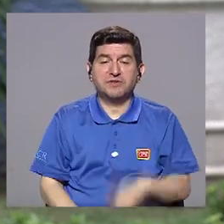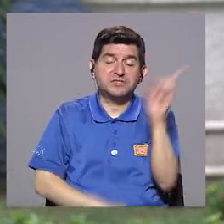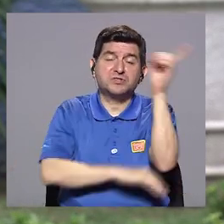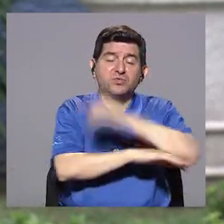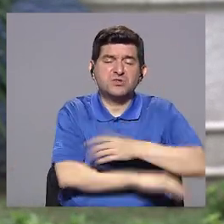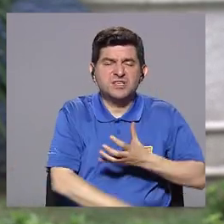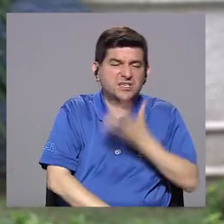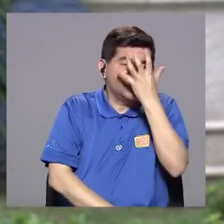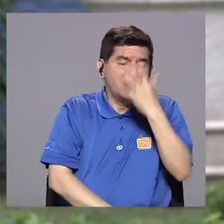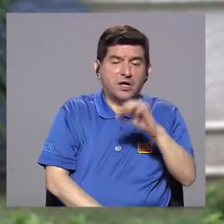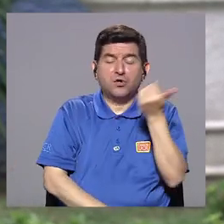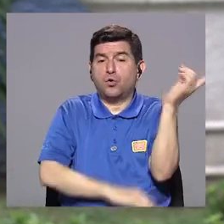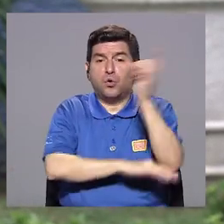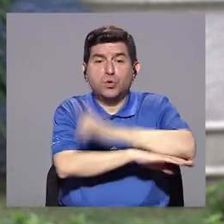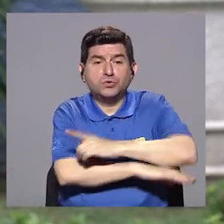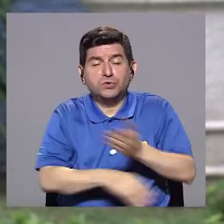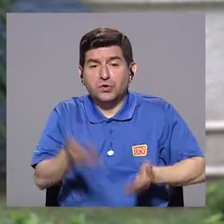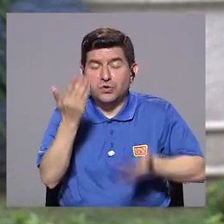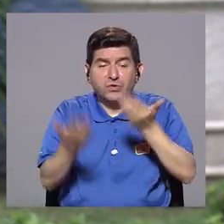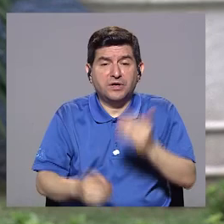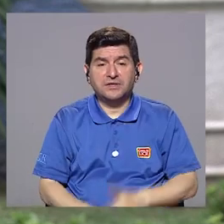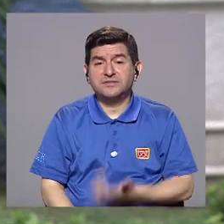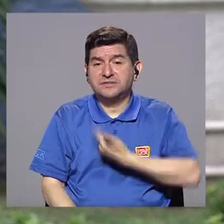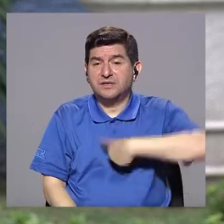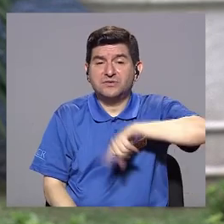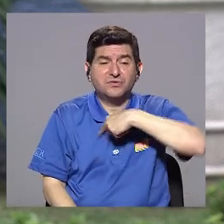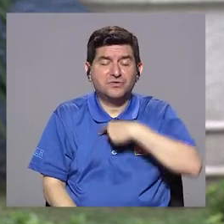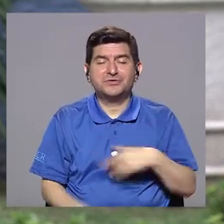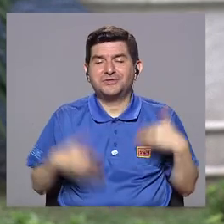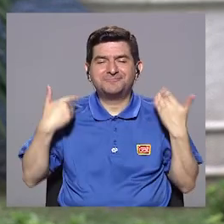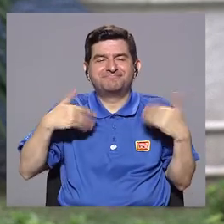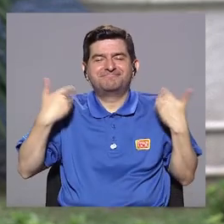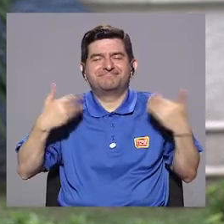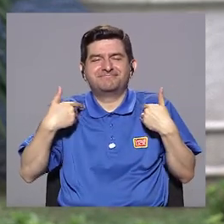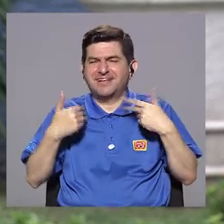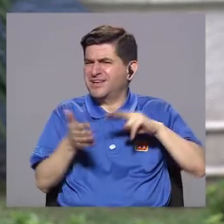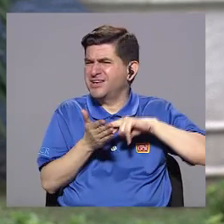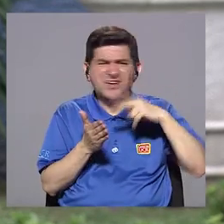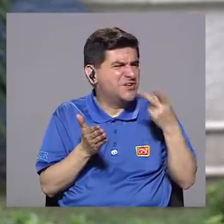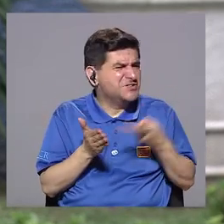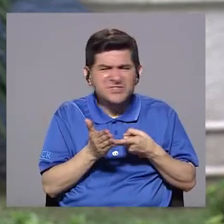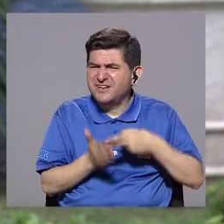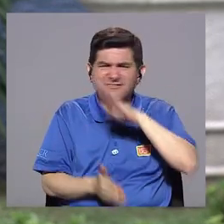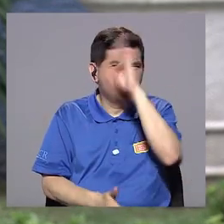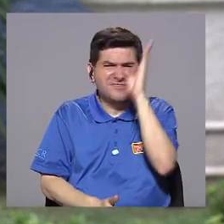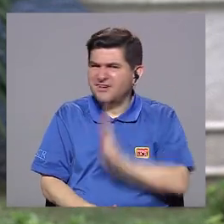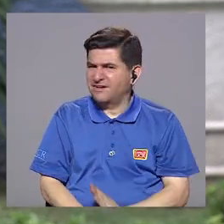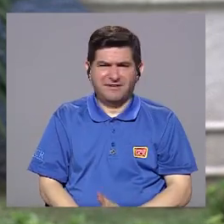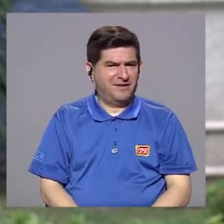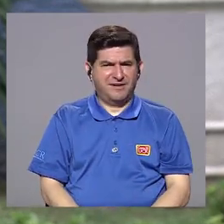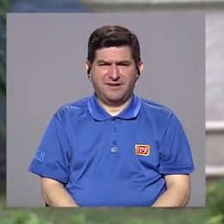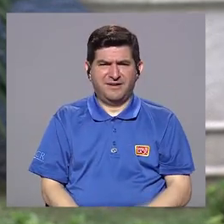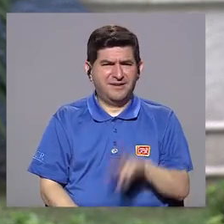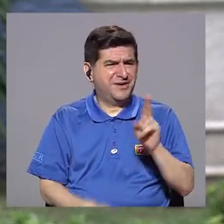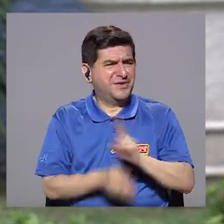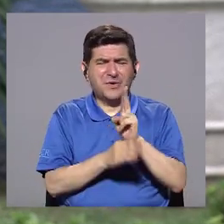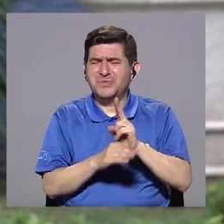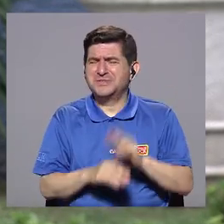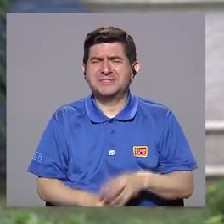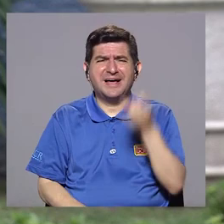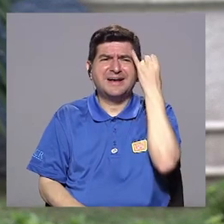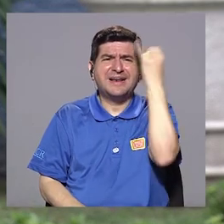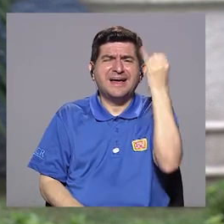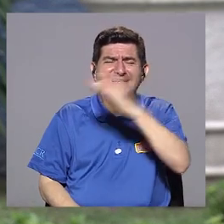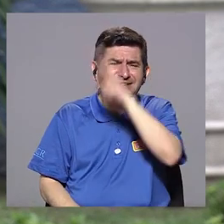enojadas, otras veces amanecemos muy contentos. Eso no significa que sean bipolares. Dejen de utilizar el